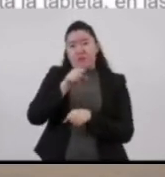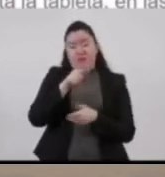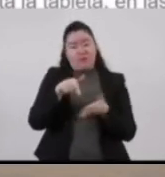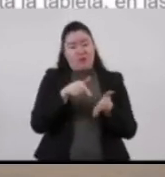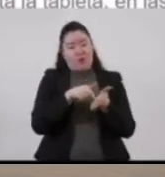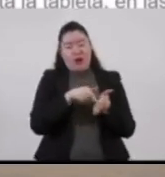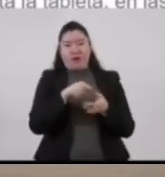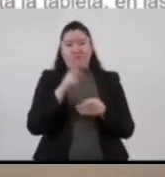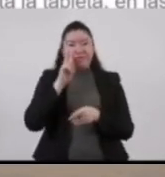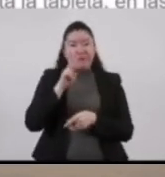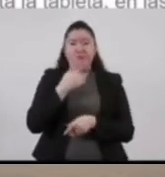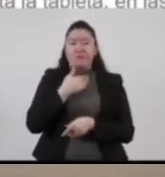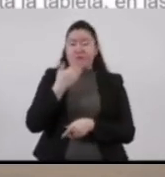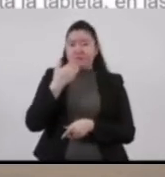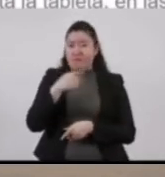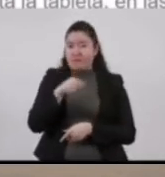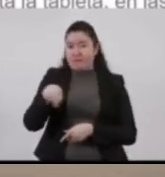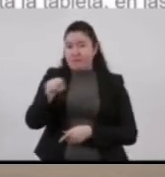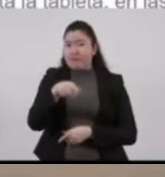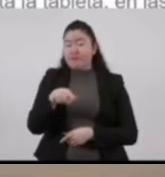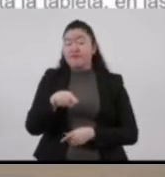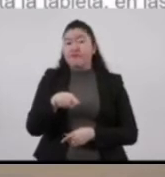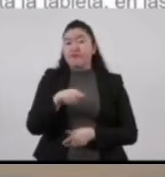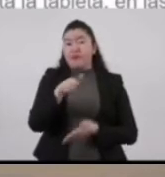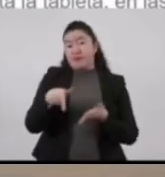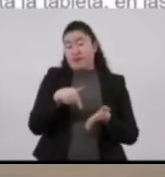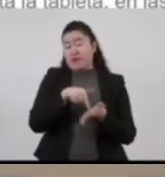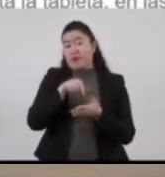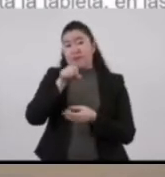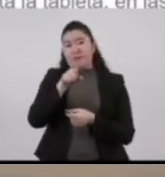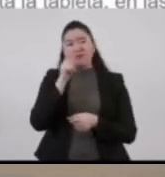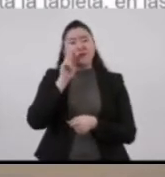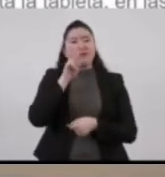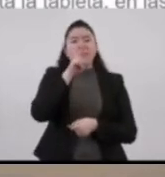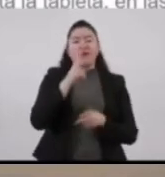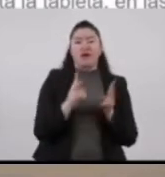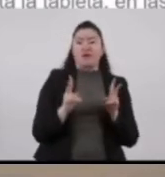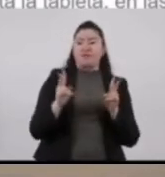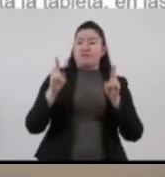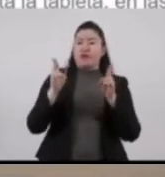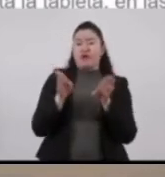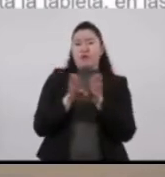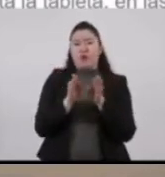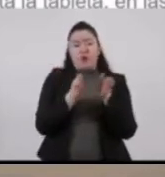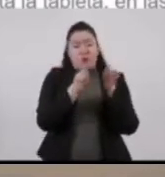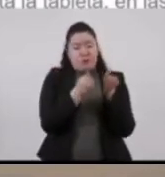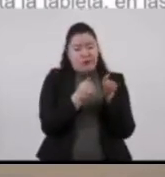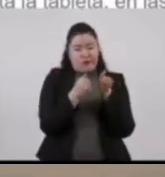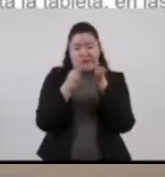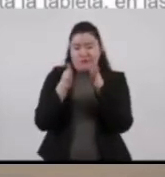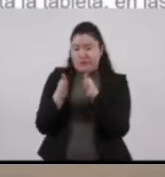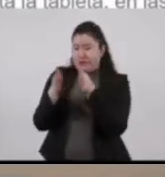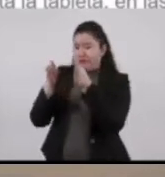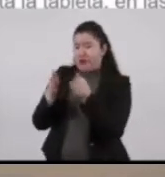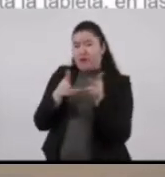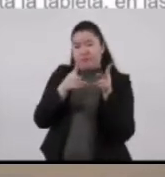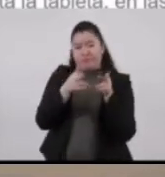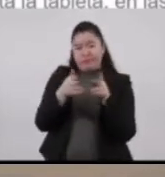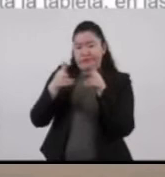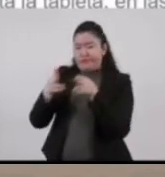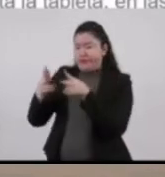campo. Como ven, ahí se están realizando los cortes y movilización por tabletas respetando